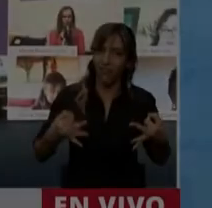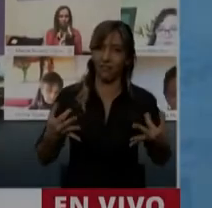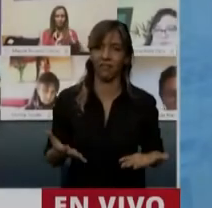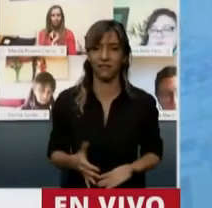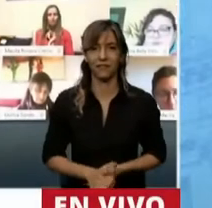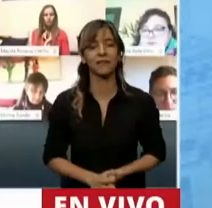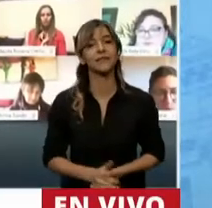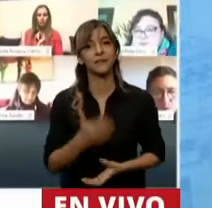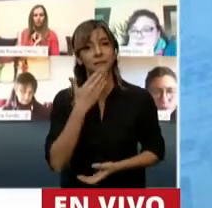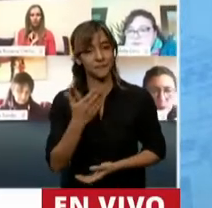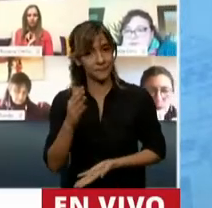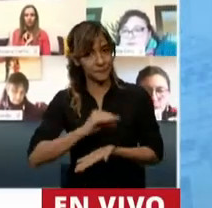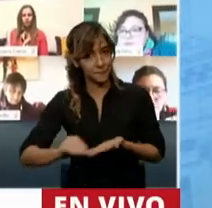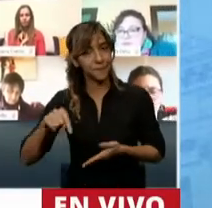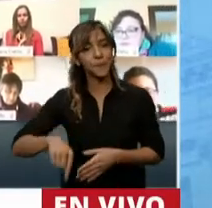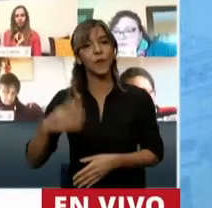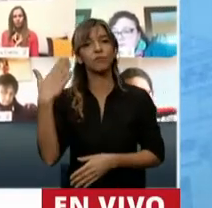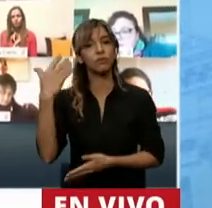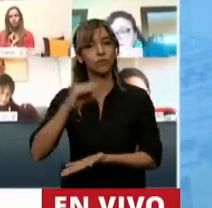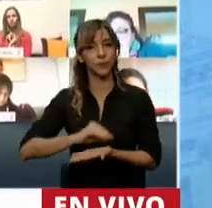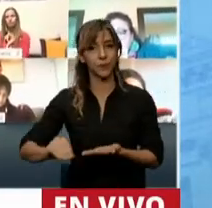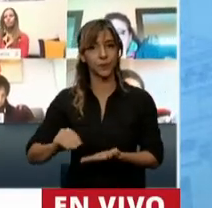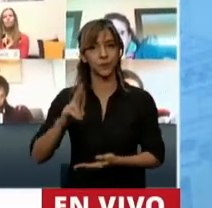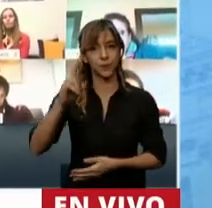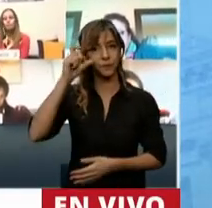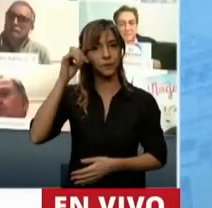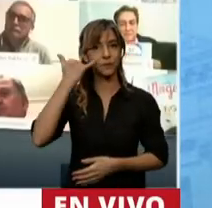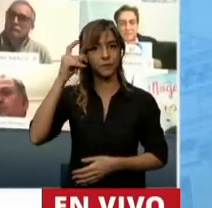Tiene la palabra la diputada Roxana Reyes.